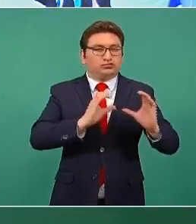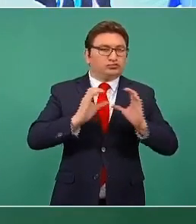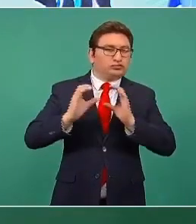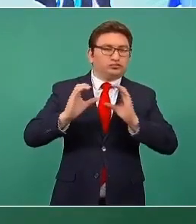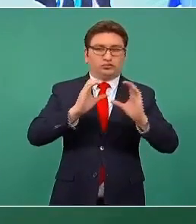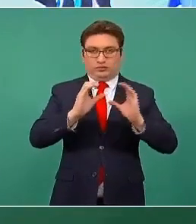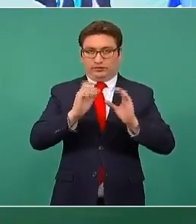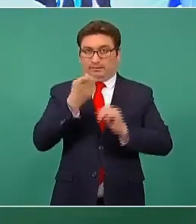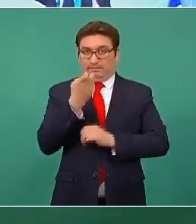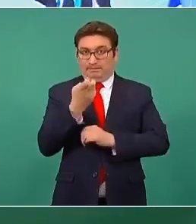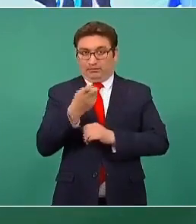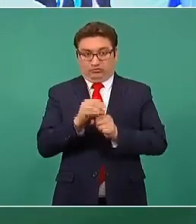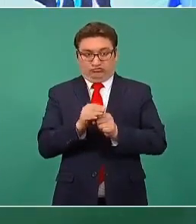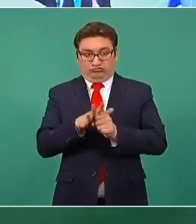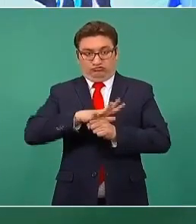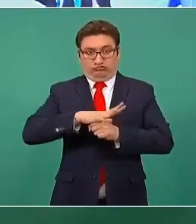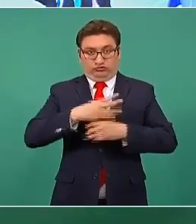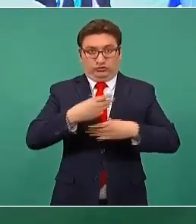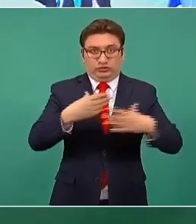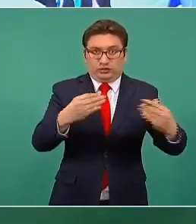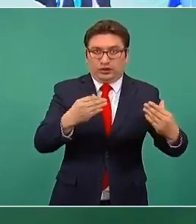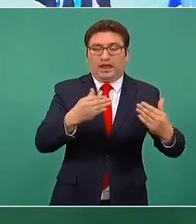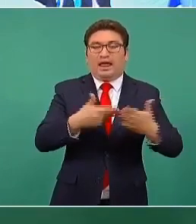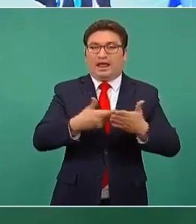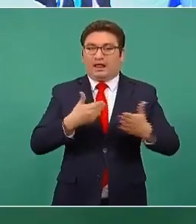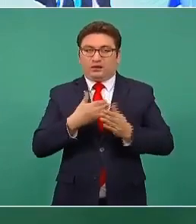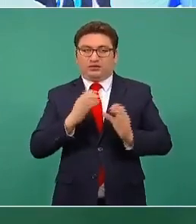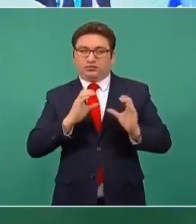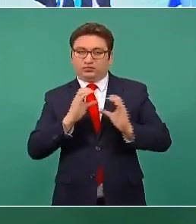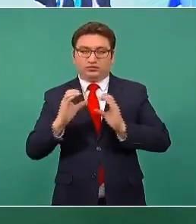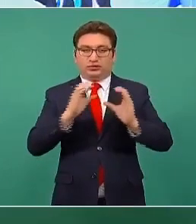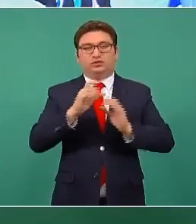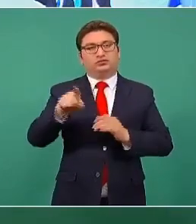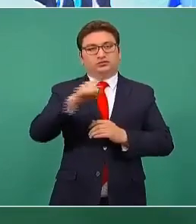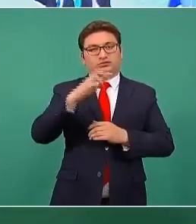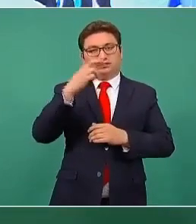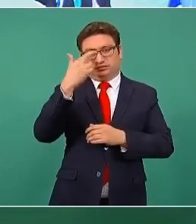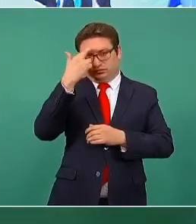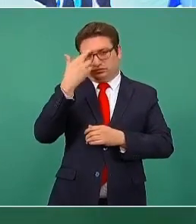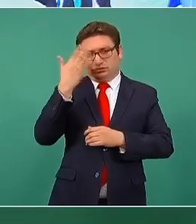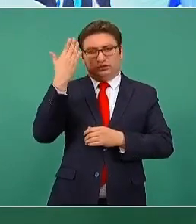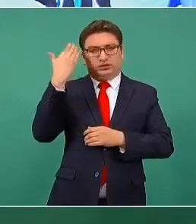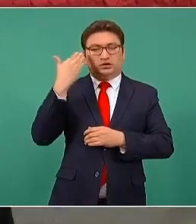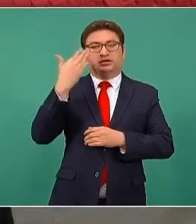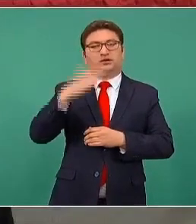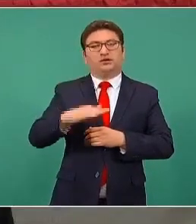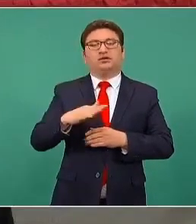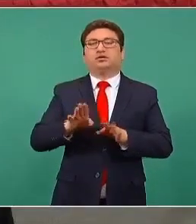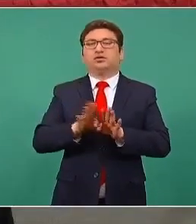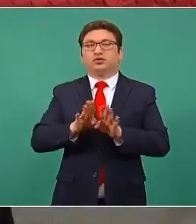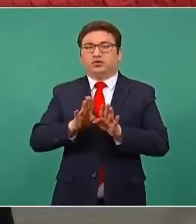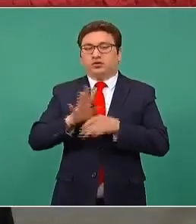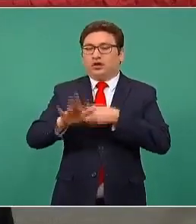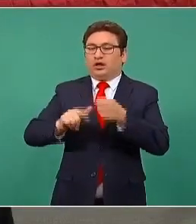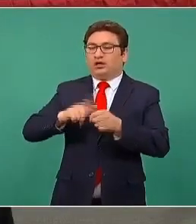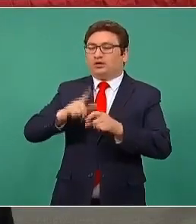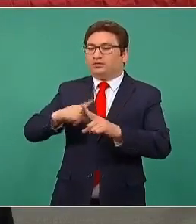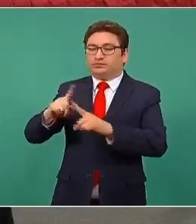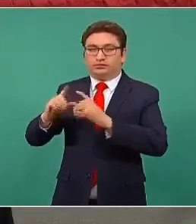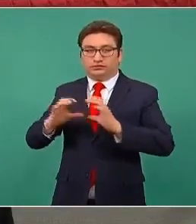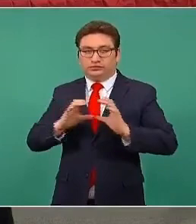amenazas similares a lo que nos ocurrió con el COVID-19, que tiene su origen, como ustedes saben, en diferentes tipos de especies animales.